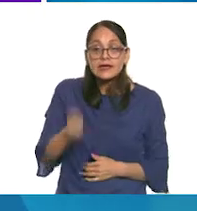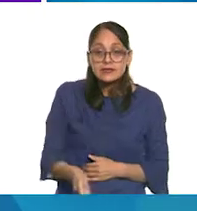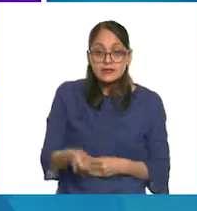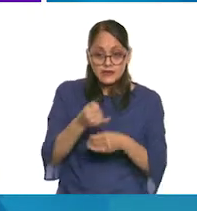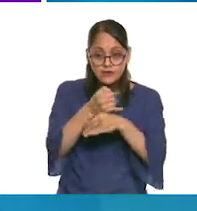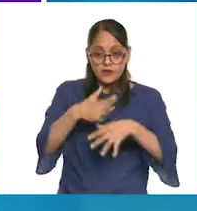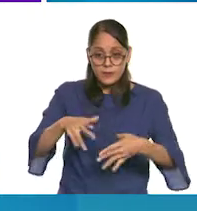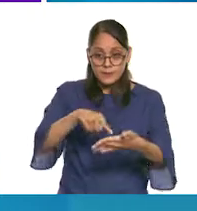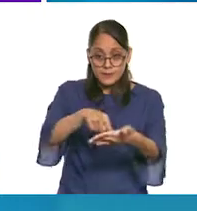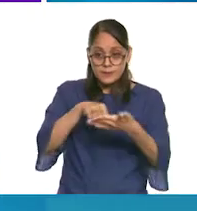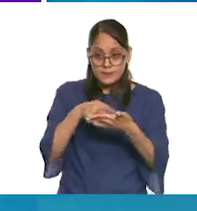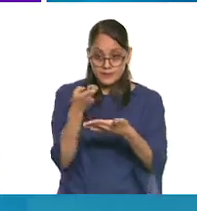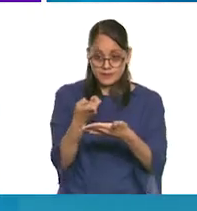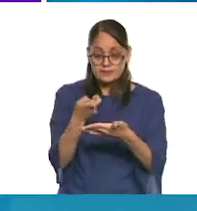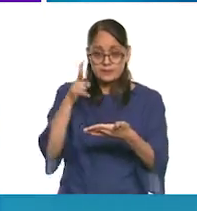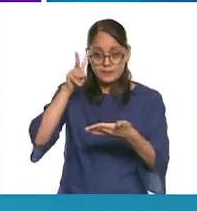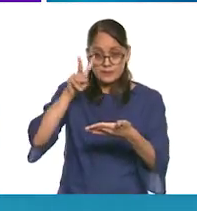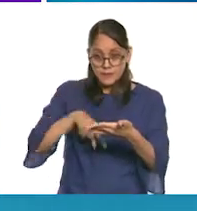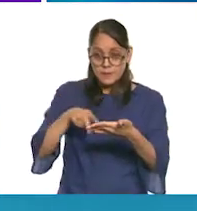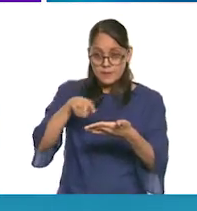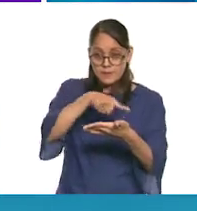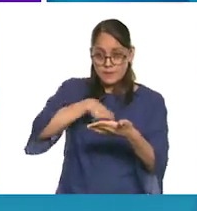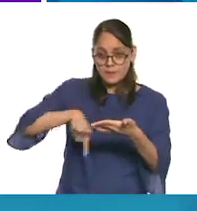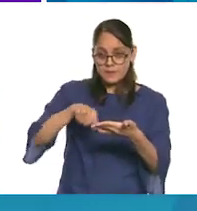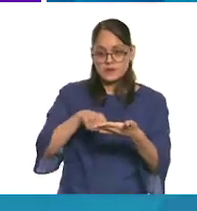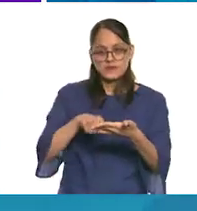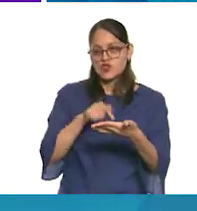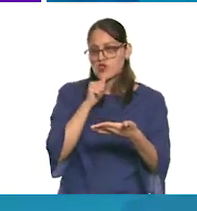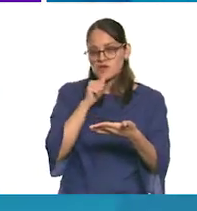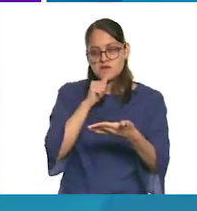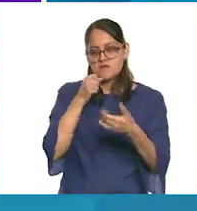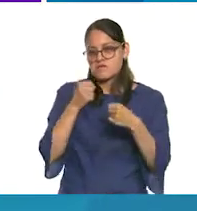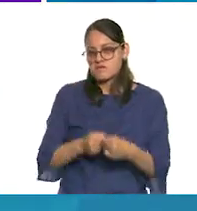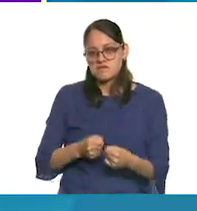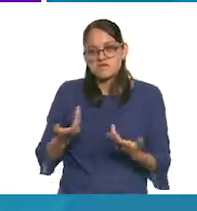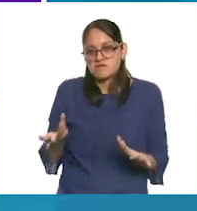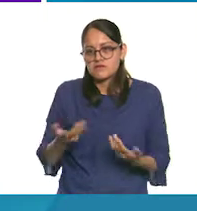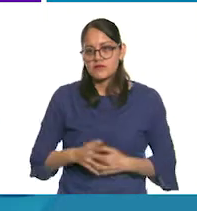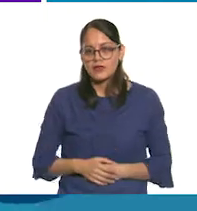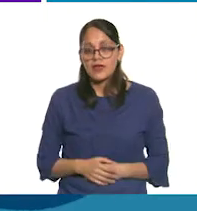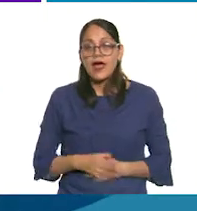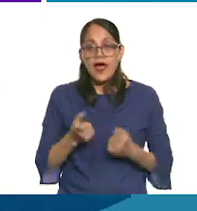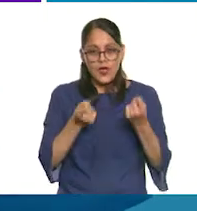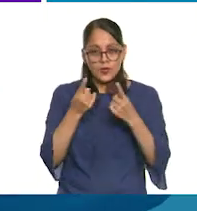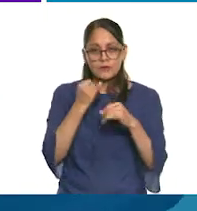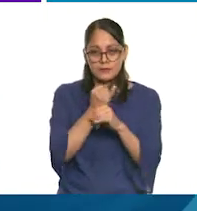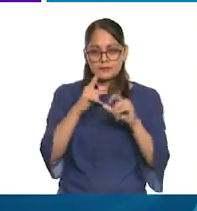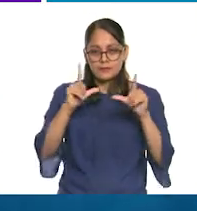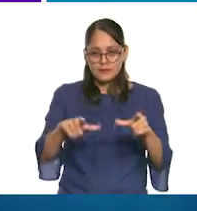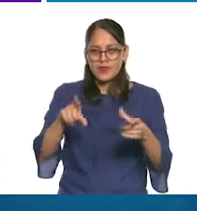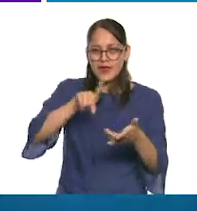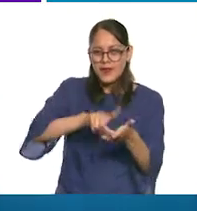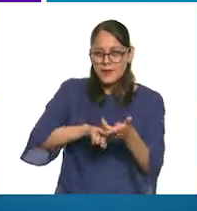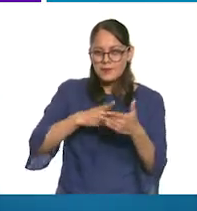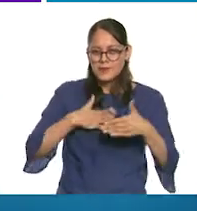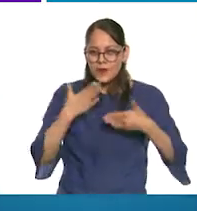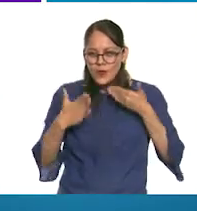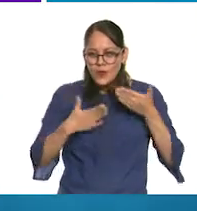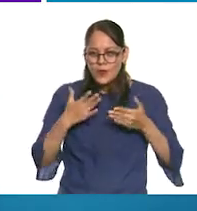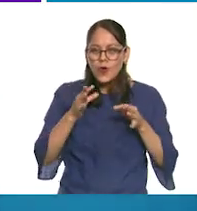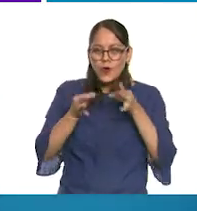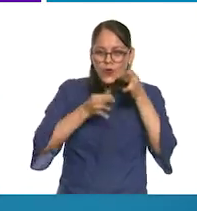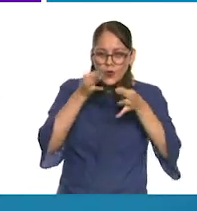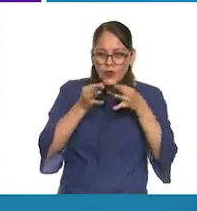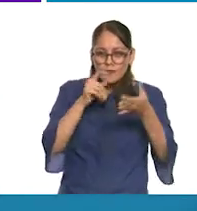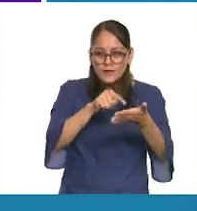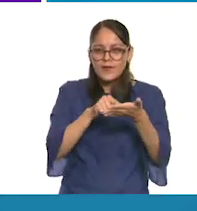información que se divulga a través de estos sea completamente verdadera. Algunas páginas de entretenimiento y noticias, por